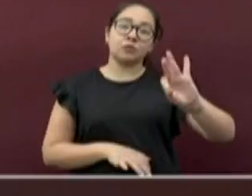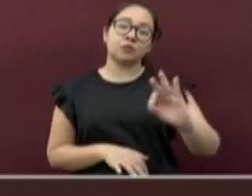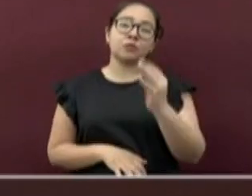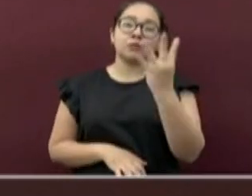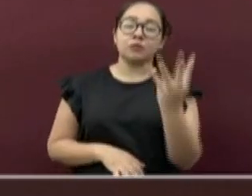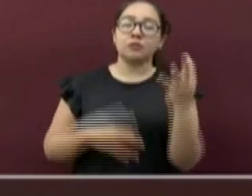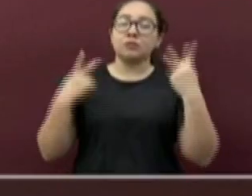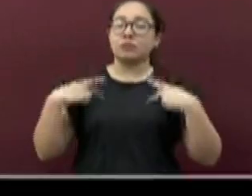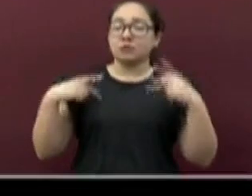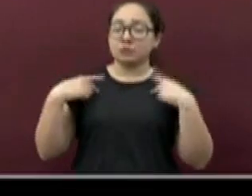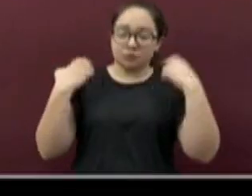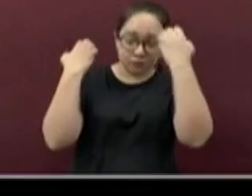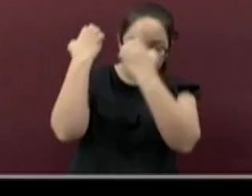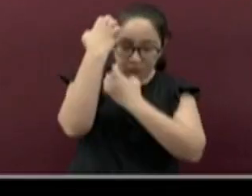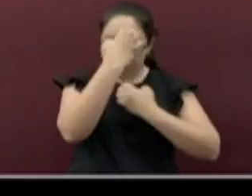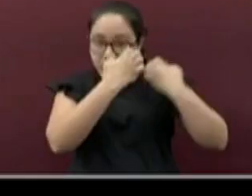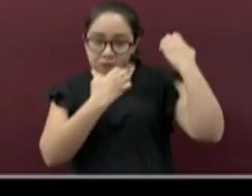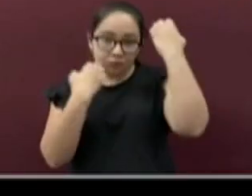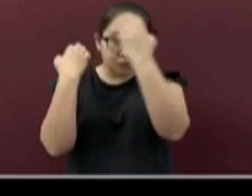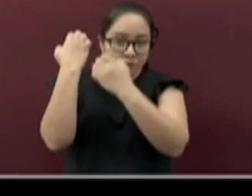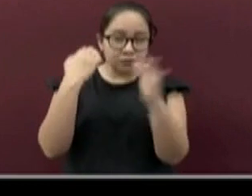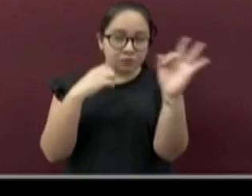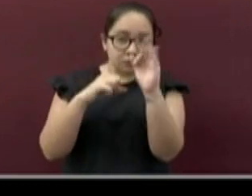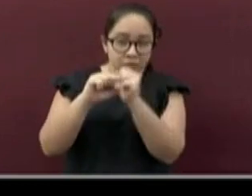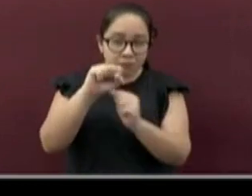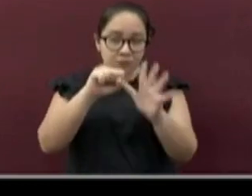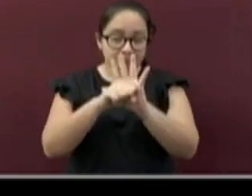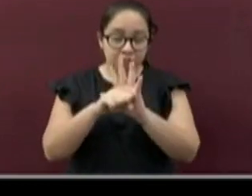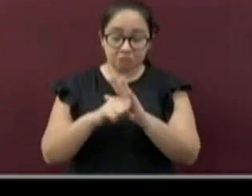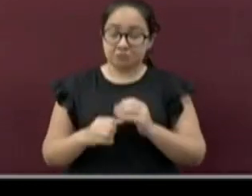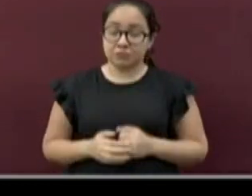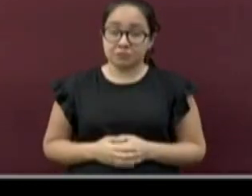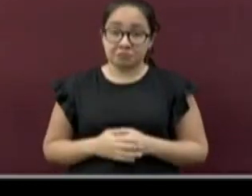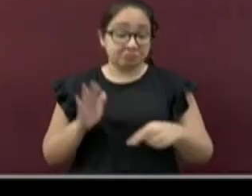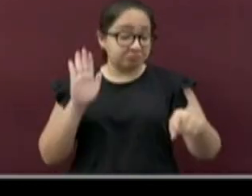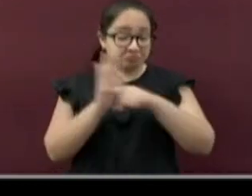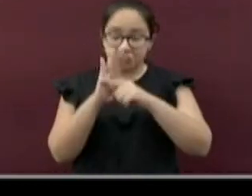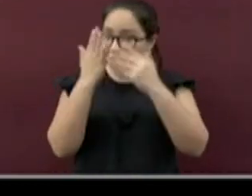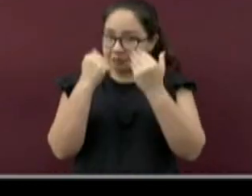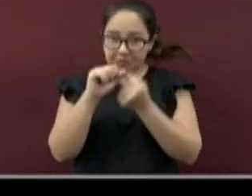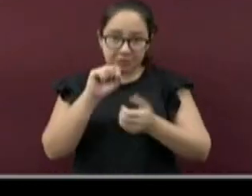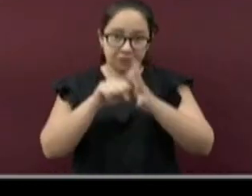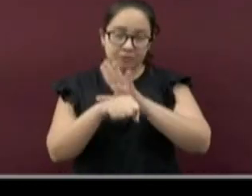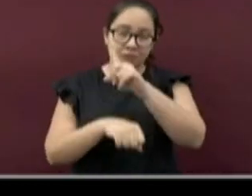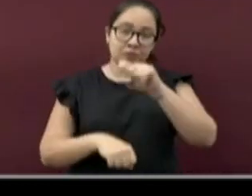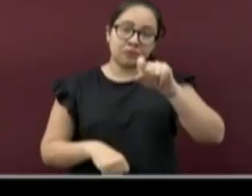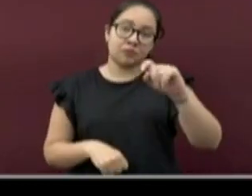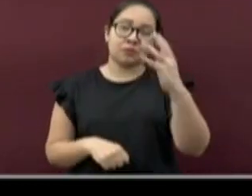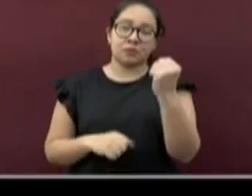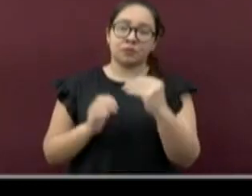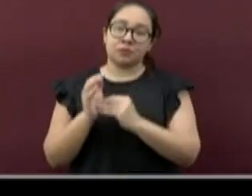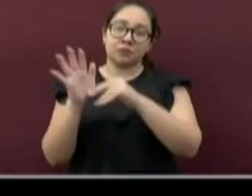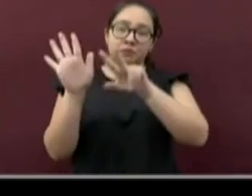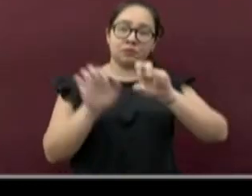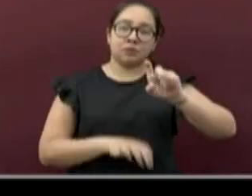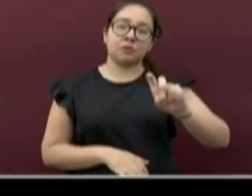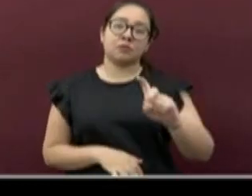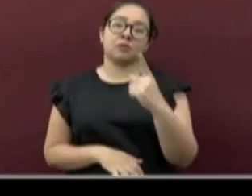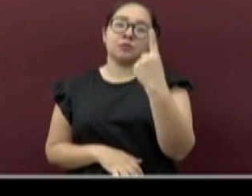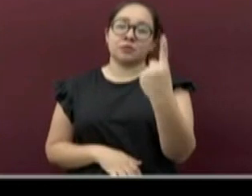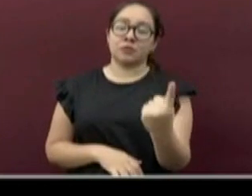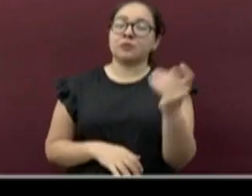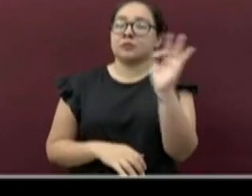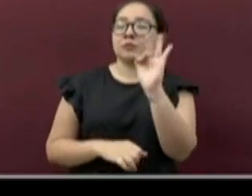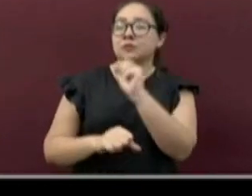diagnóstico probable de COVID-19. Han resultado negativos 129,831. Permanecen